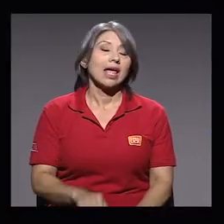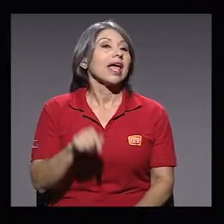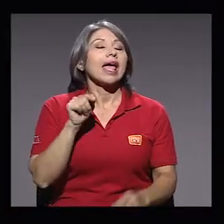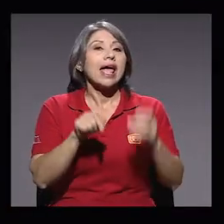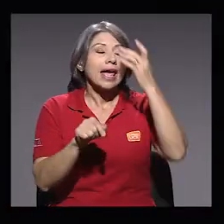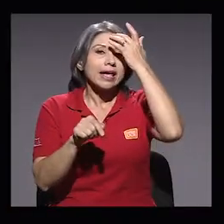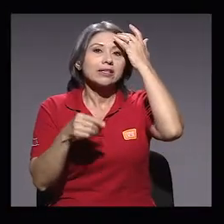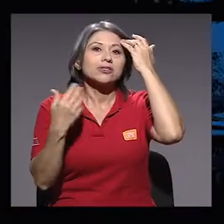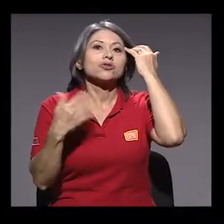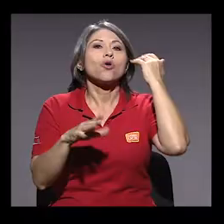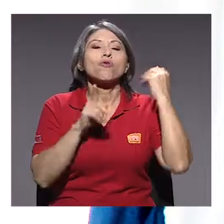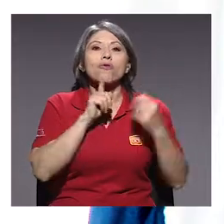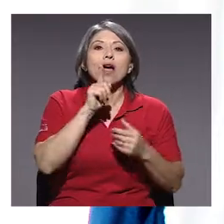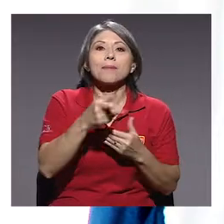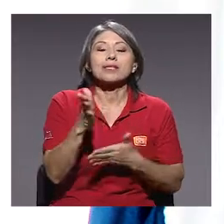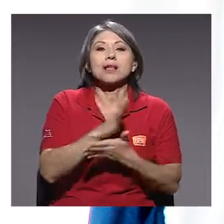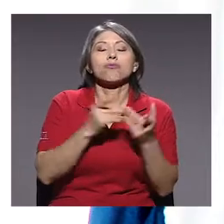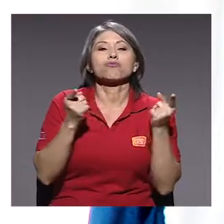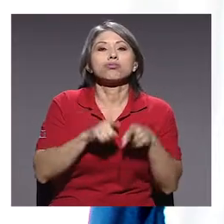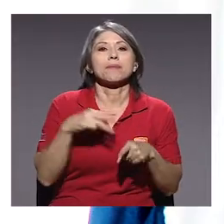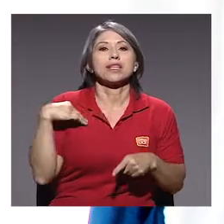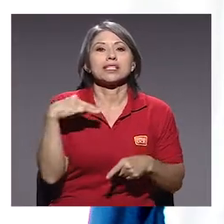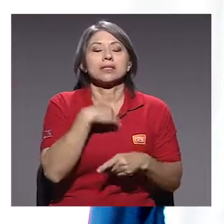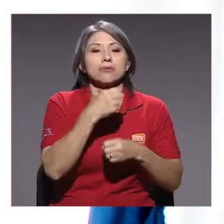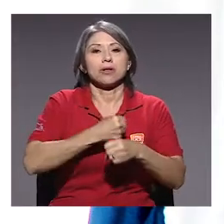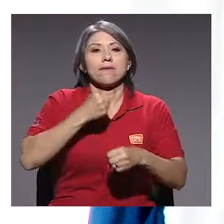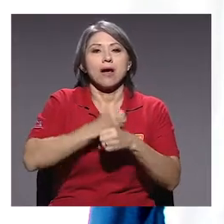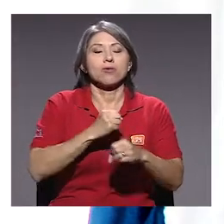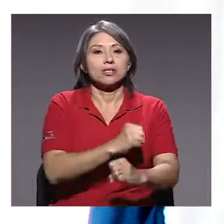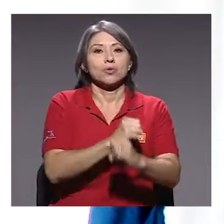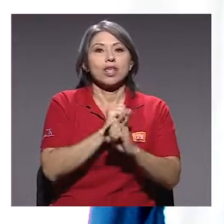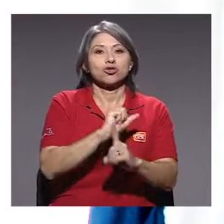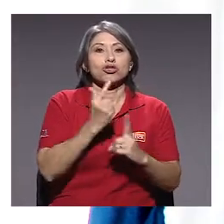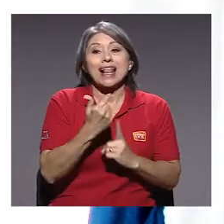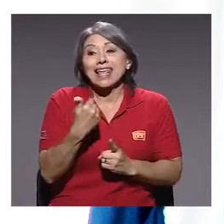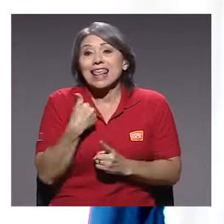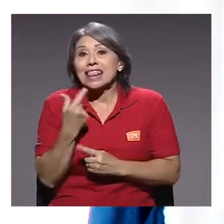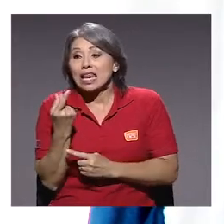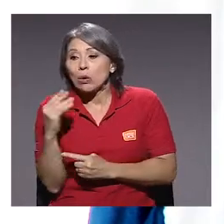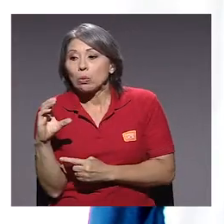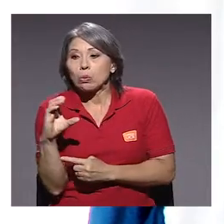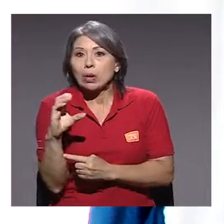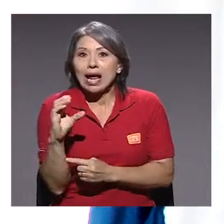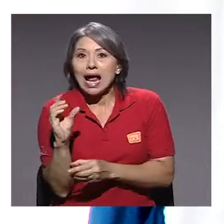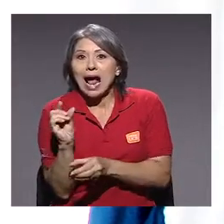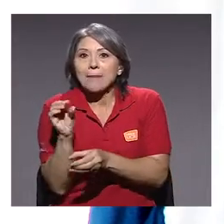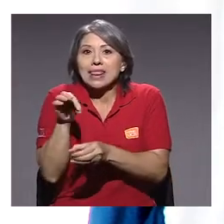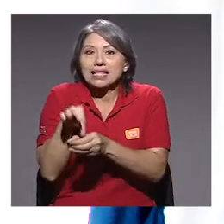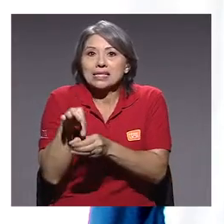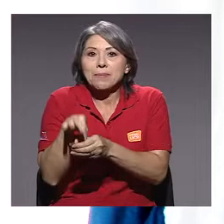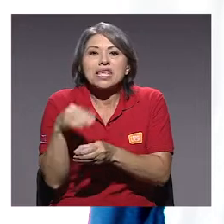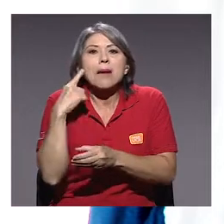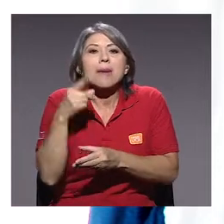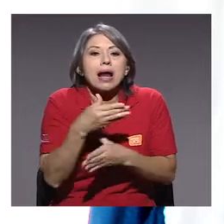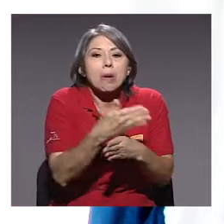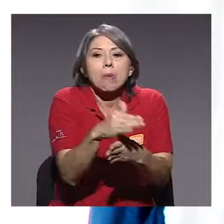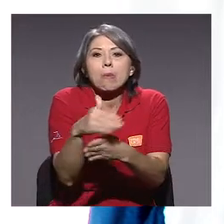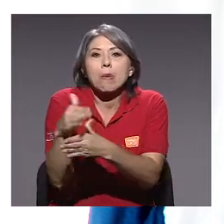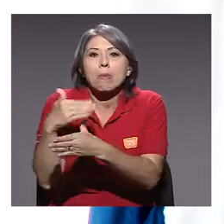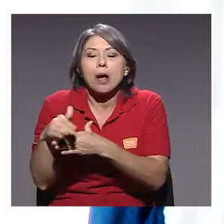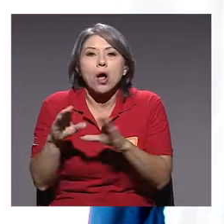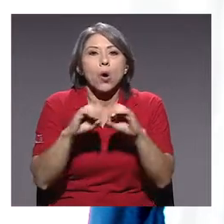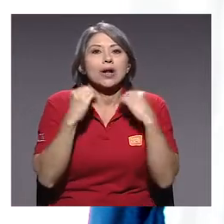Hay otros fondos, por ejemplo, como el PRONAMIPE del Ministerio de Trabajo y Seguridad Social, que también tiene un pequeño fondo de capital semilla para aquellas